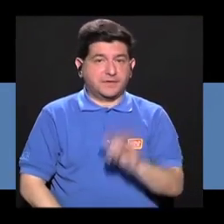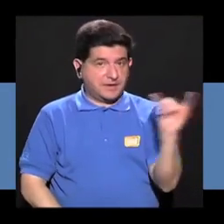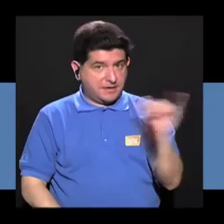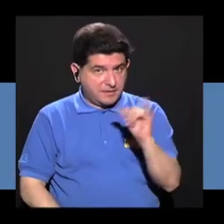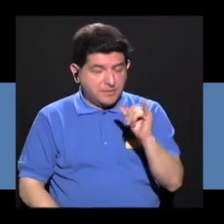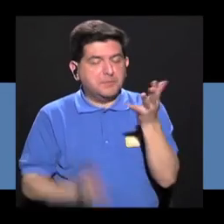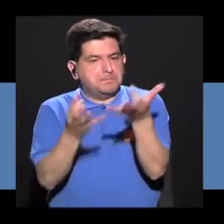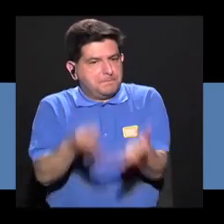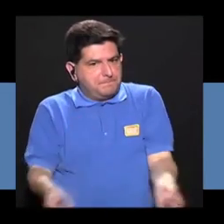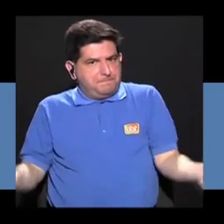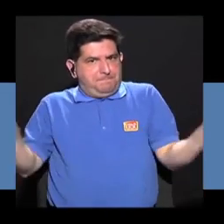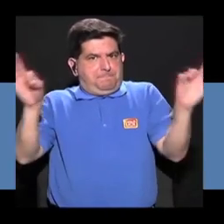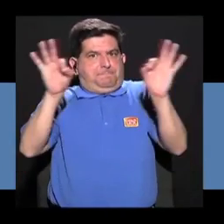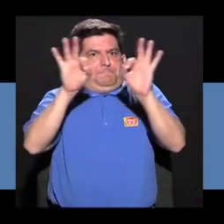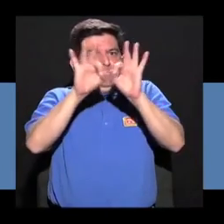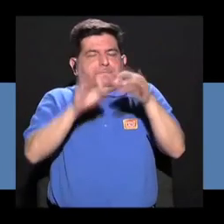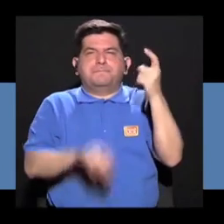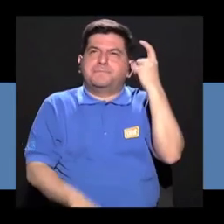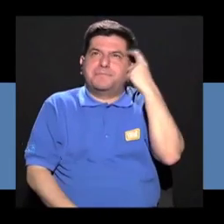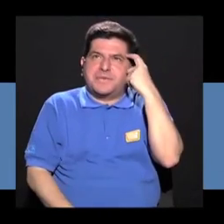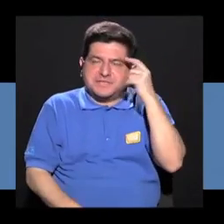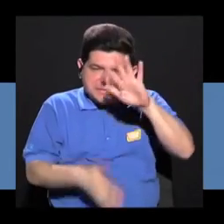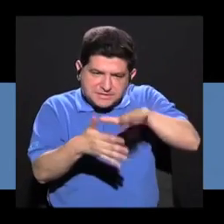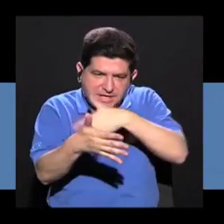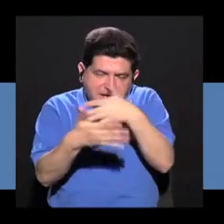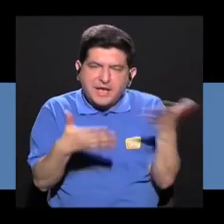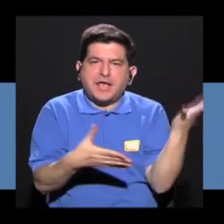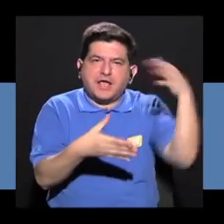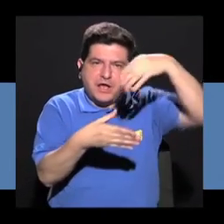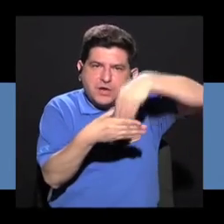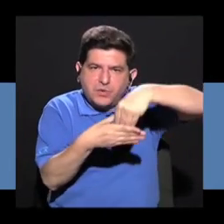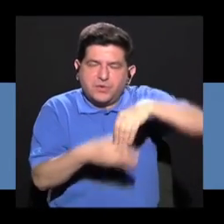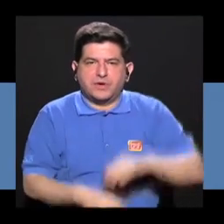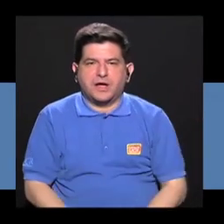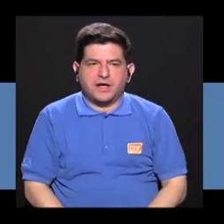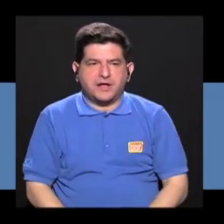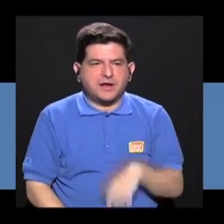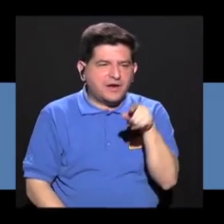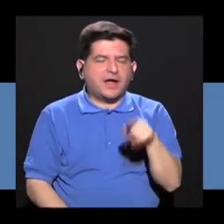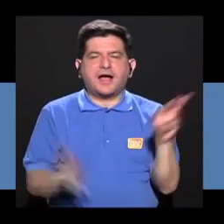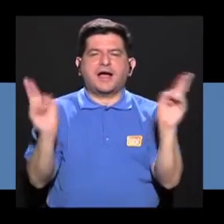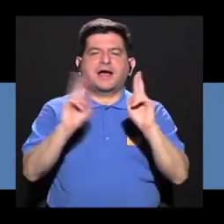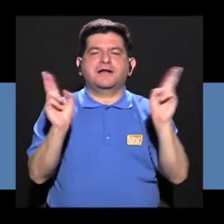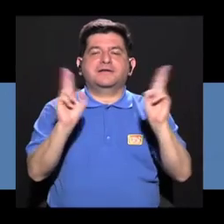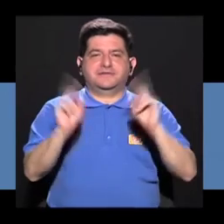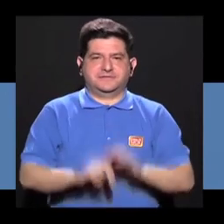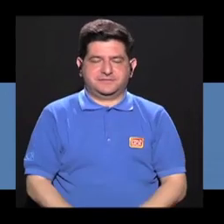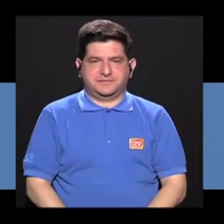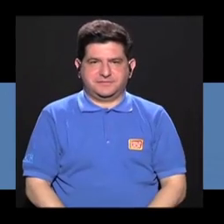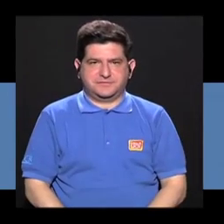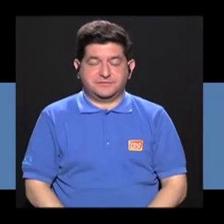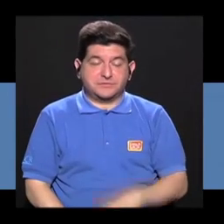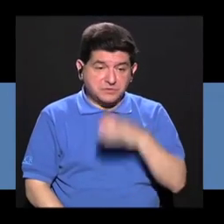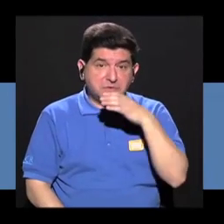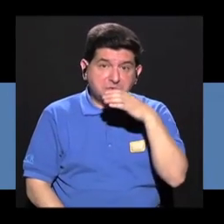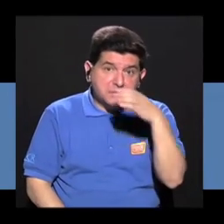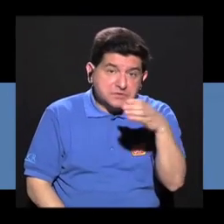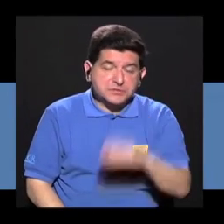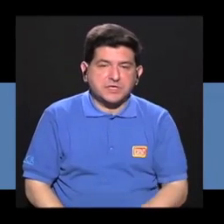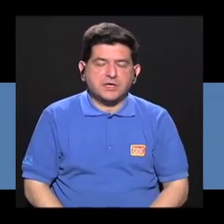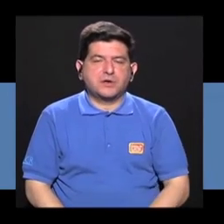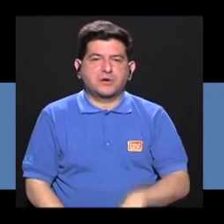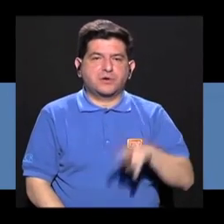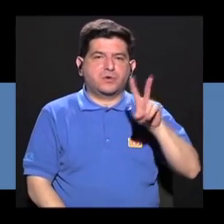estudia. También es importante considerar dentro de ese horario de estudio cuáles son como los recesos.